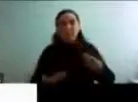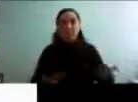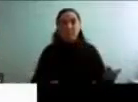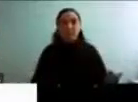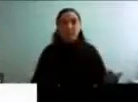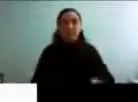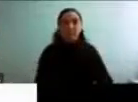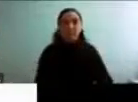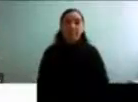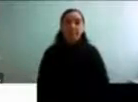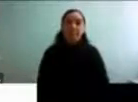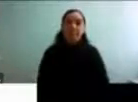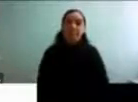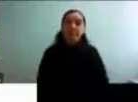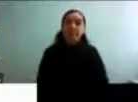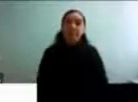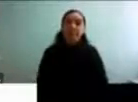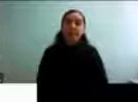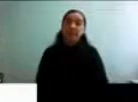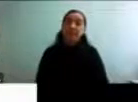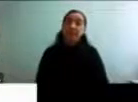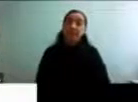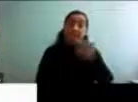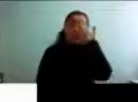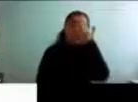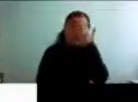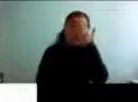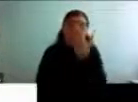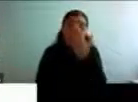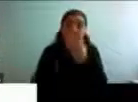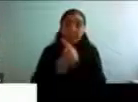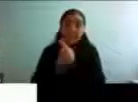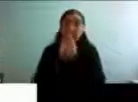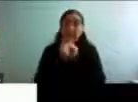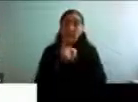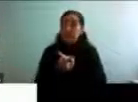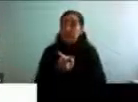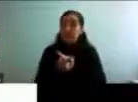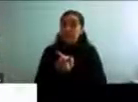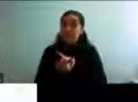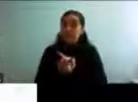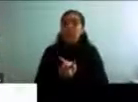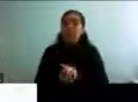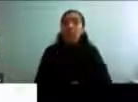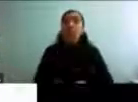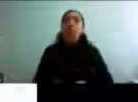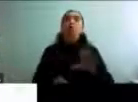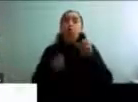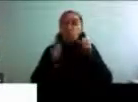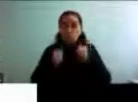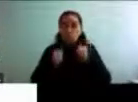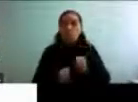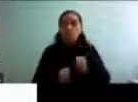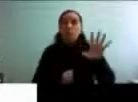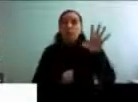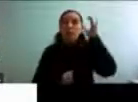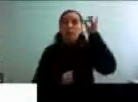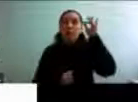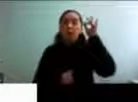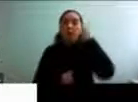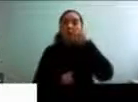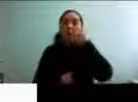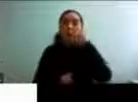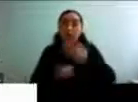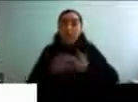Y para enfrentar estos cambios, entonces, lo bueno es que podemos identificar y podemos promover